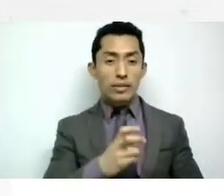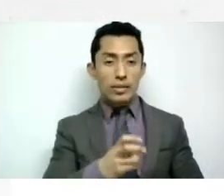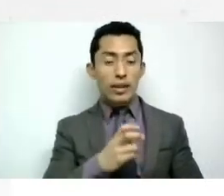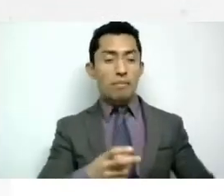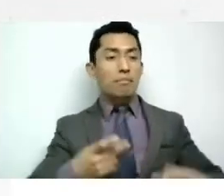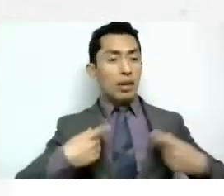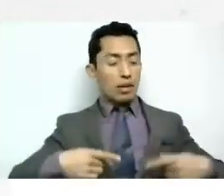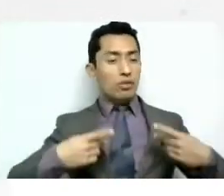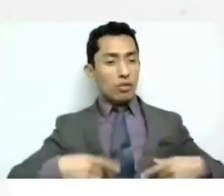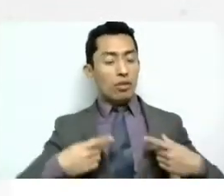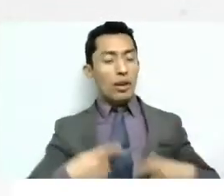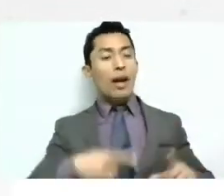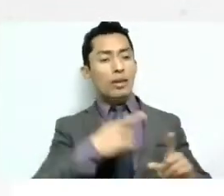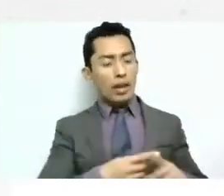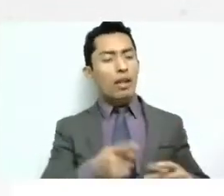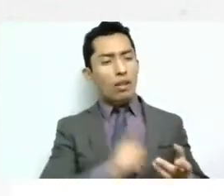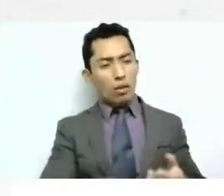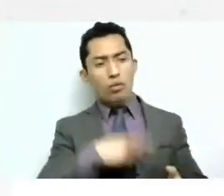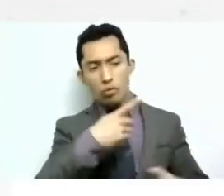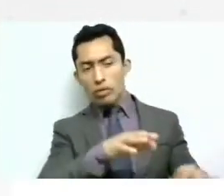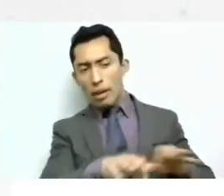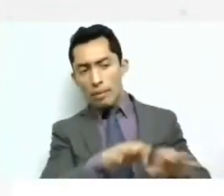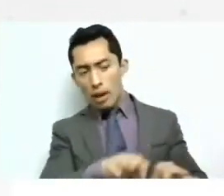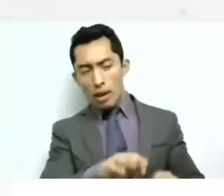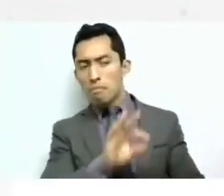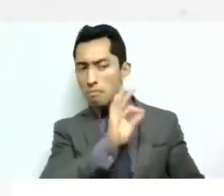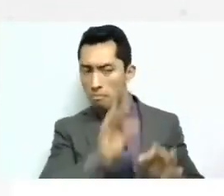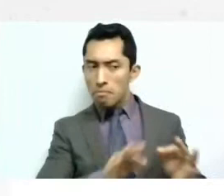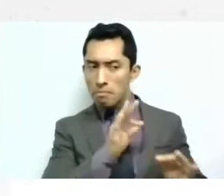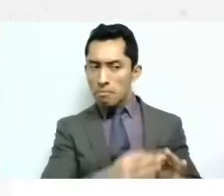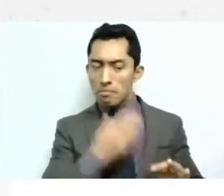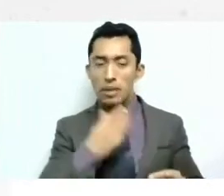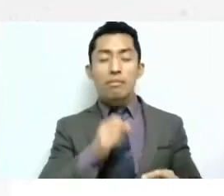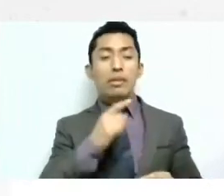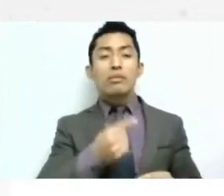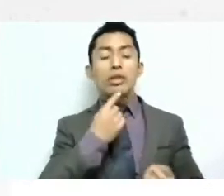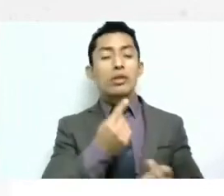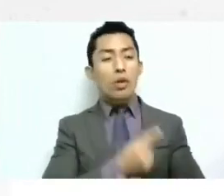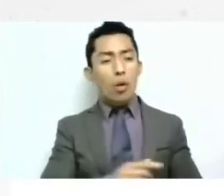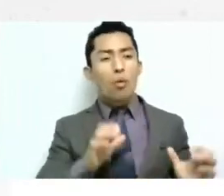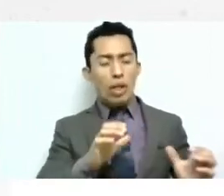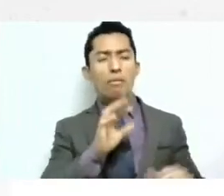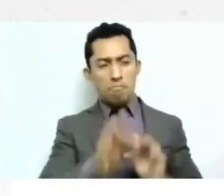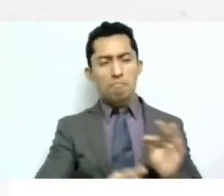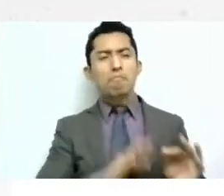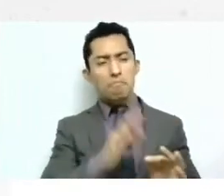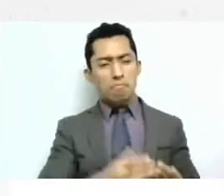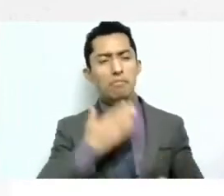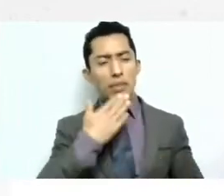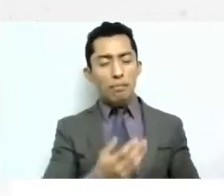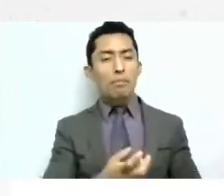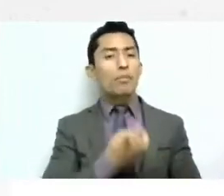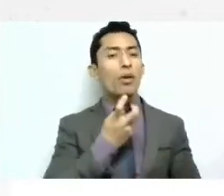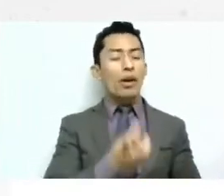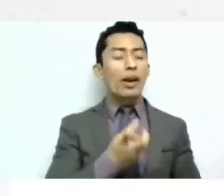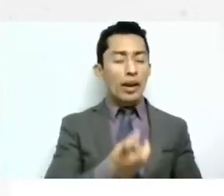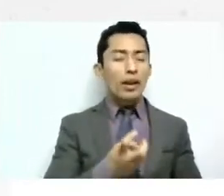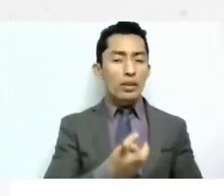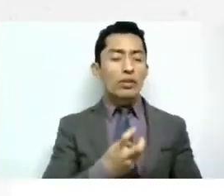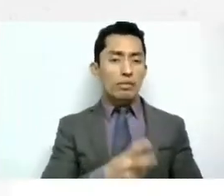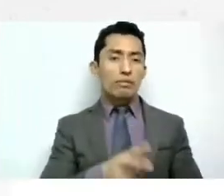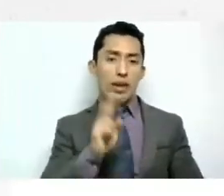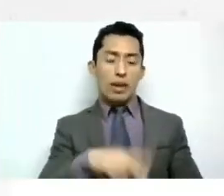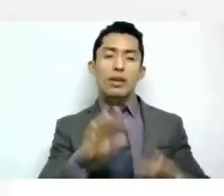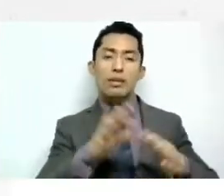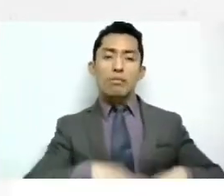desarrollando su trabajo y el cuidado de los menores de la mejor manera entonces aquí es muy importante